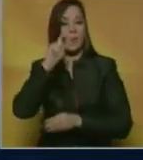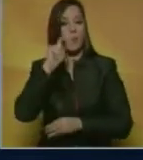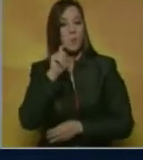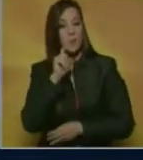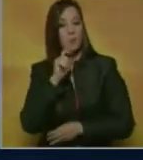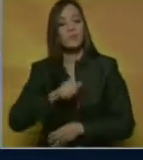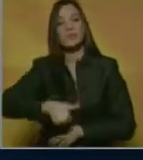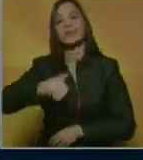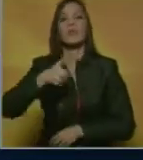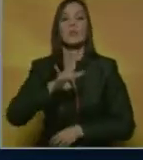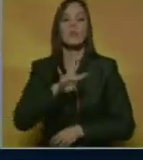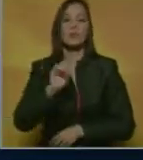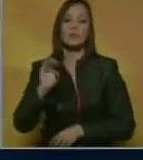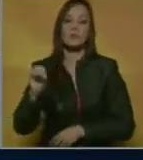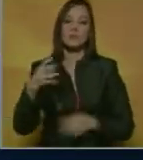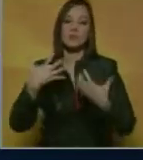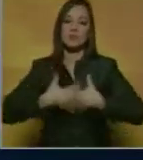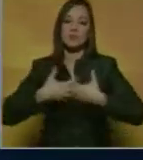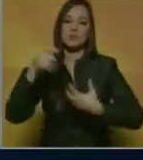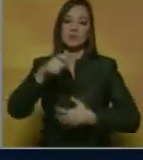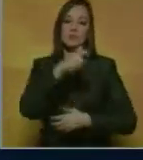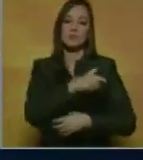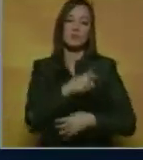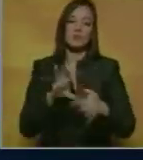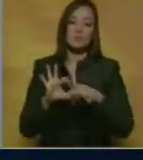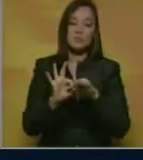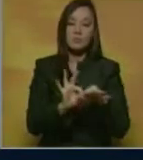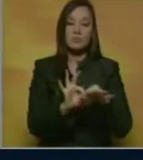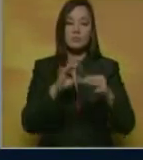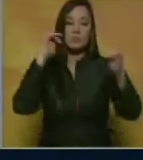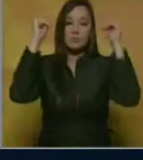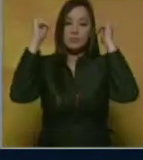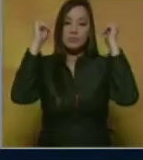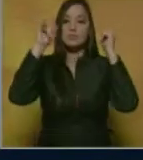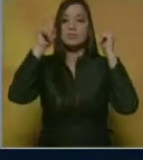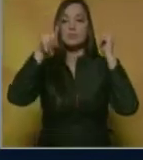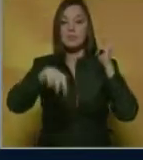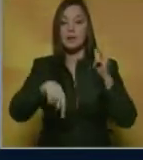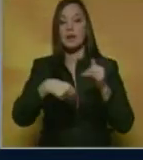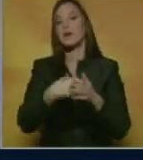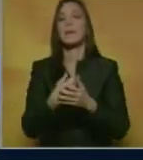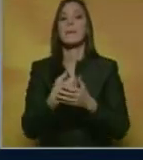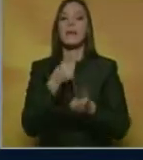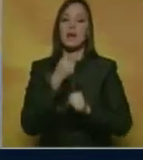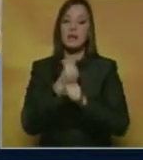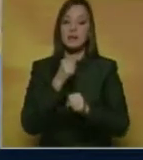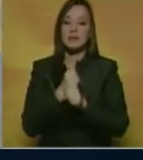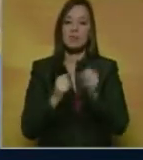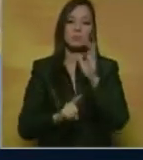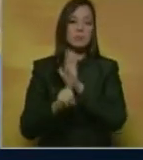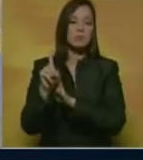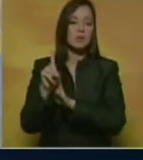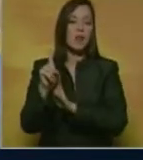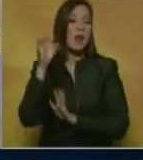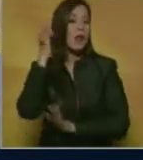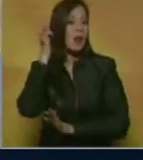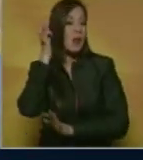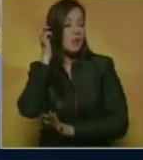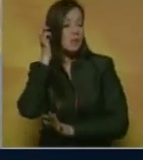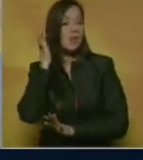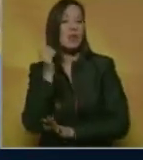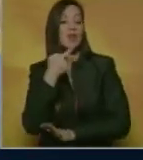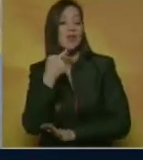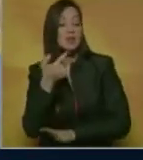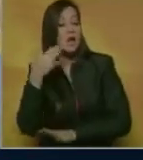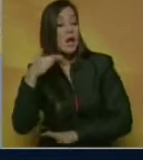400 empresarios y filántropos se unieron a la celebración y aplaudieron la labor que se realiza con éxito. La actriz dijo que aunque